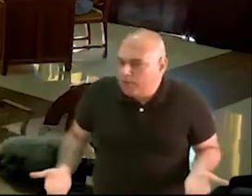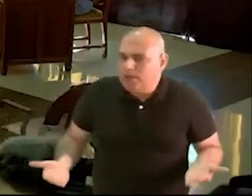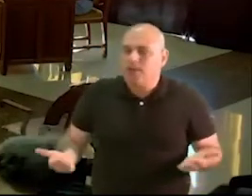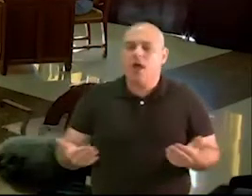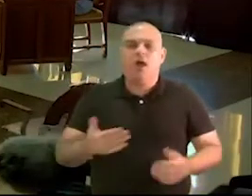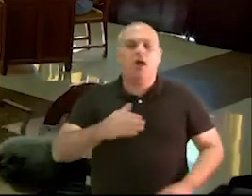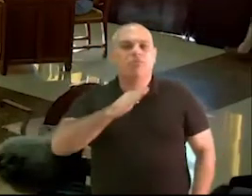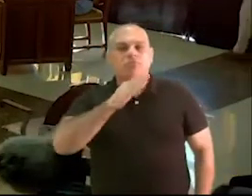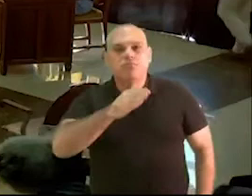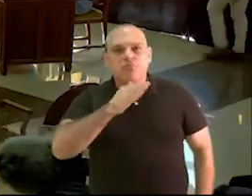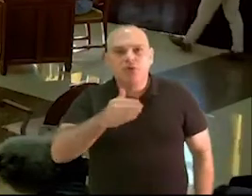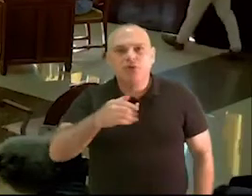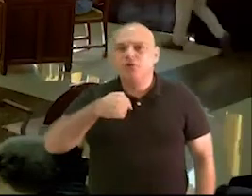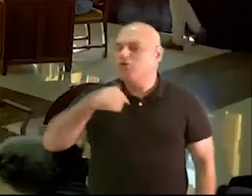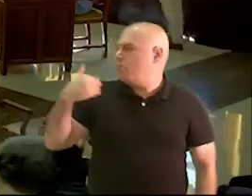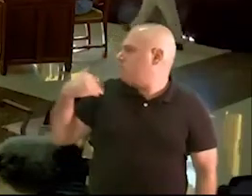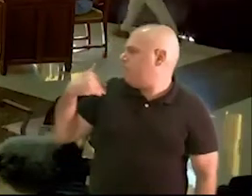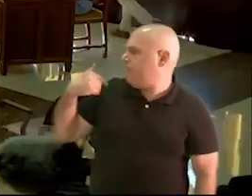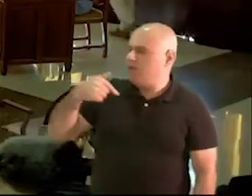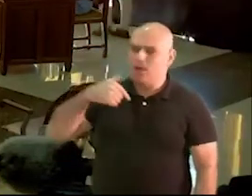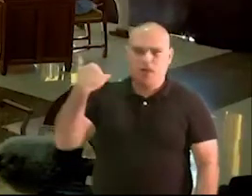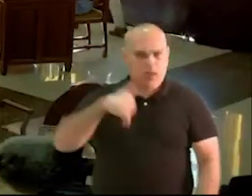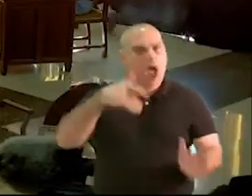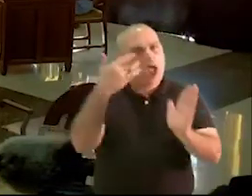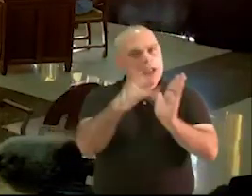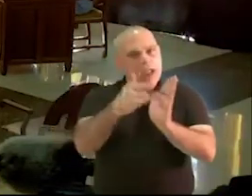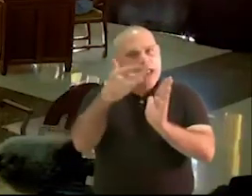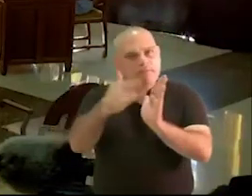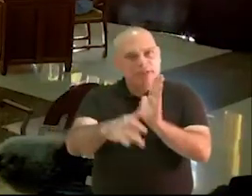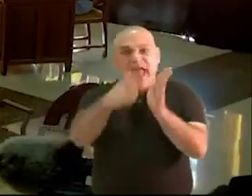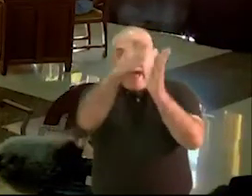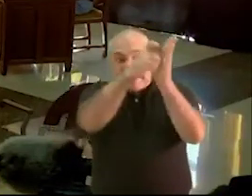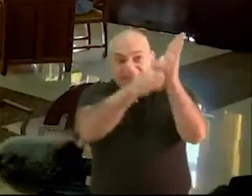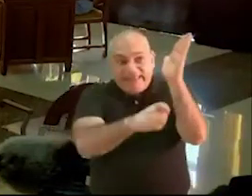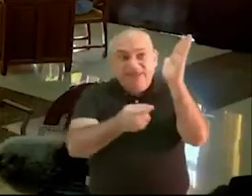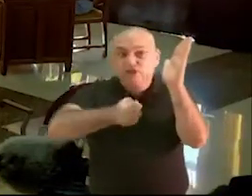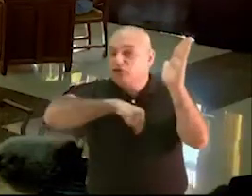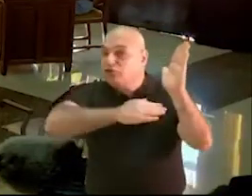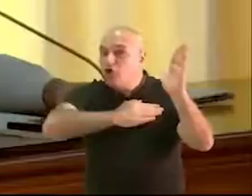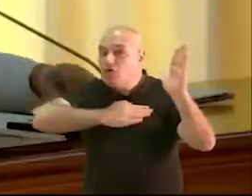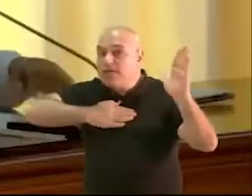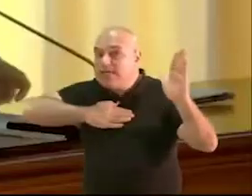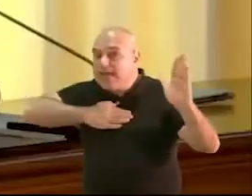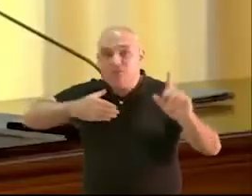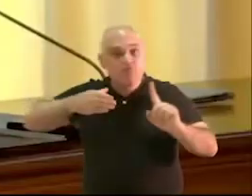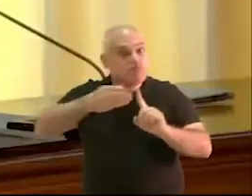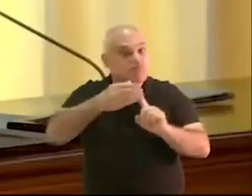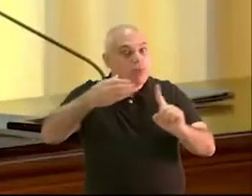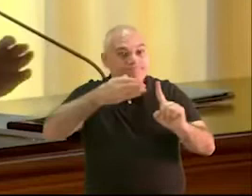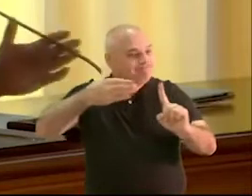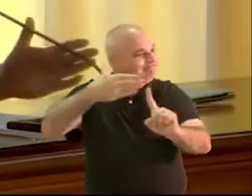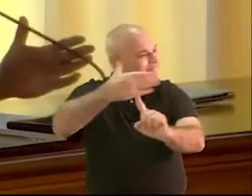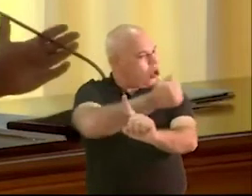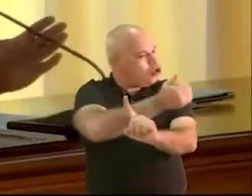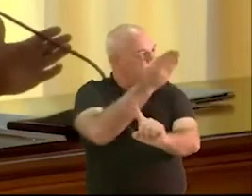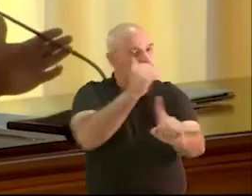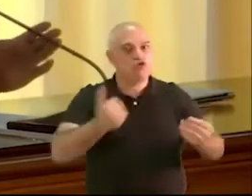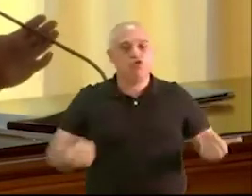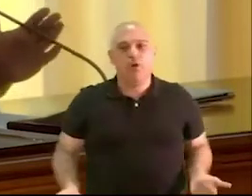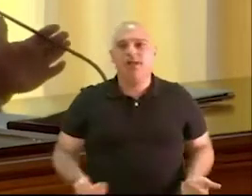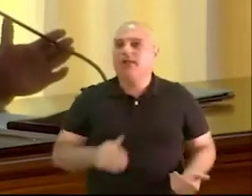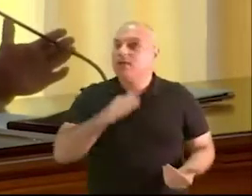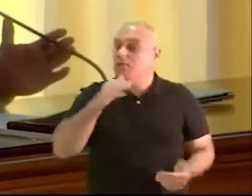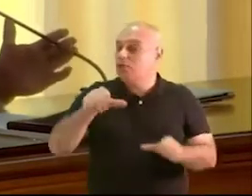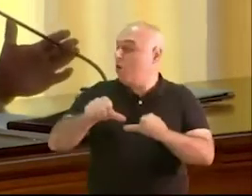expliqué en mi intervención anterior, no se cumplen los requisitos que queríamos, que sí dice el informe del secretario. Antecedentes importantes,